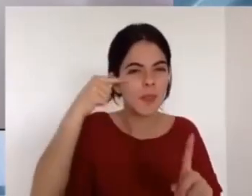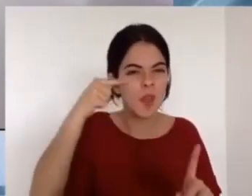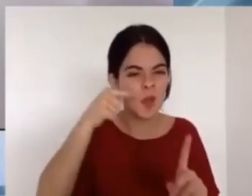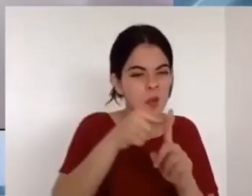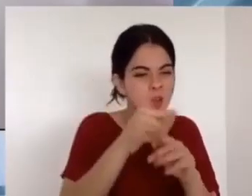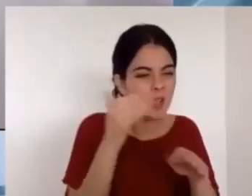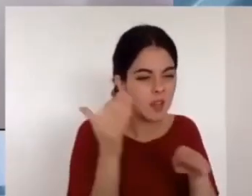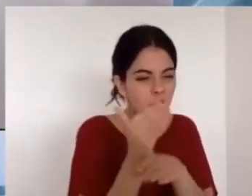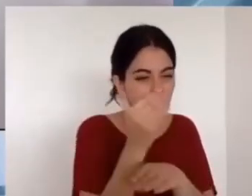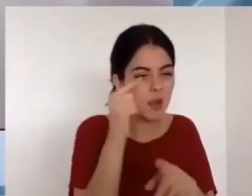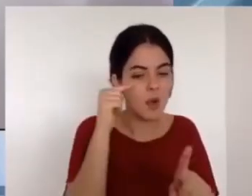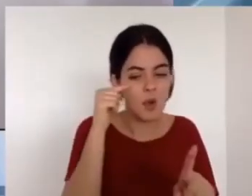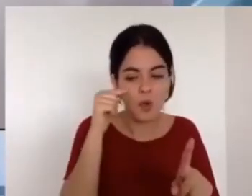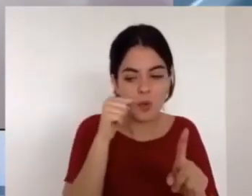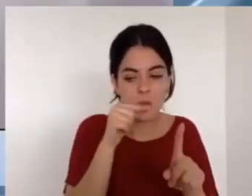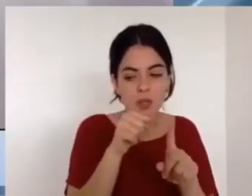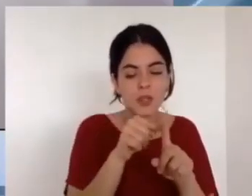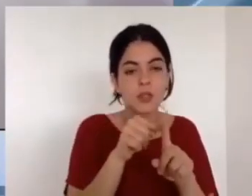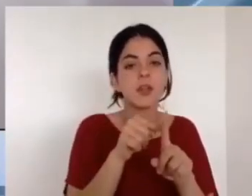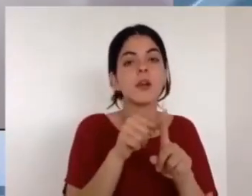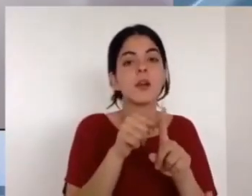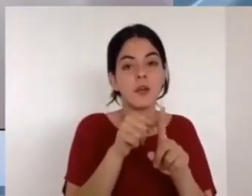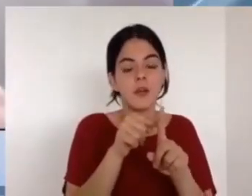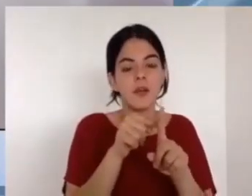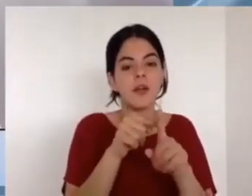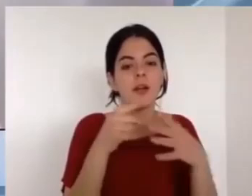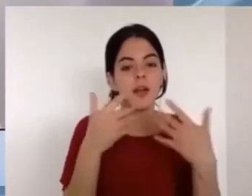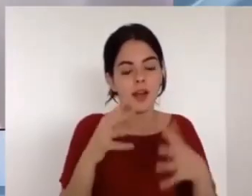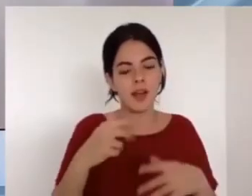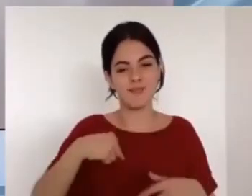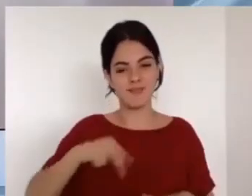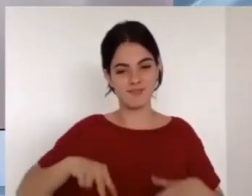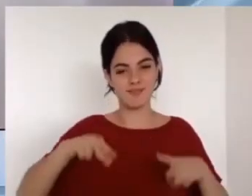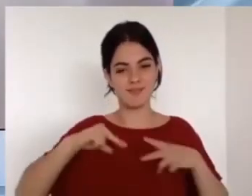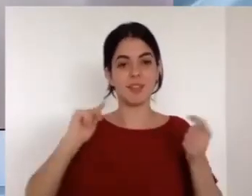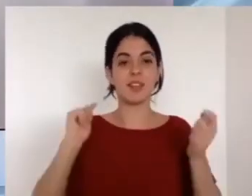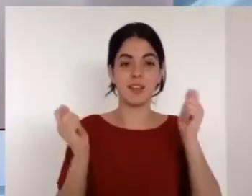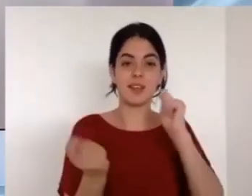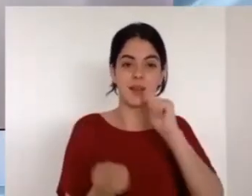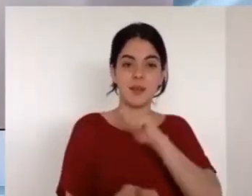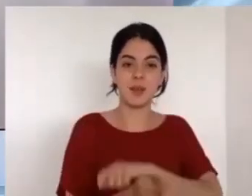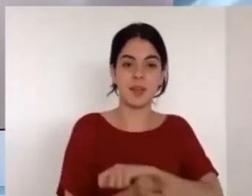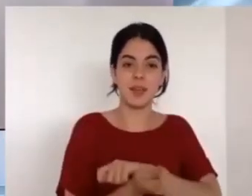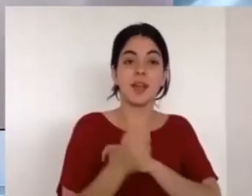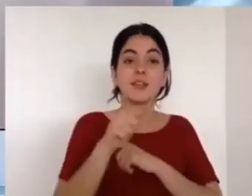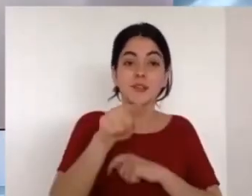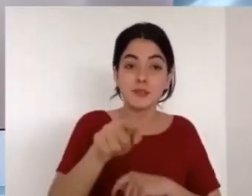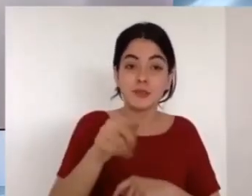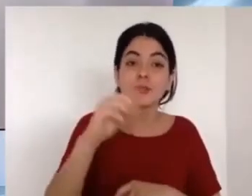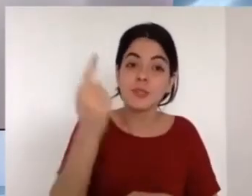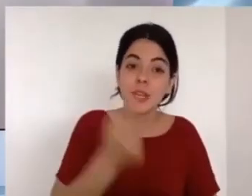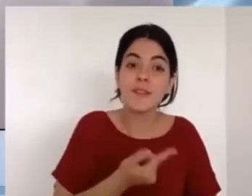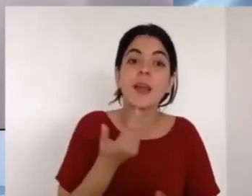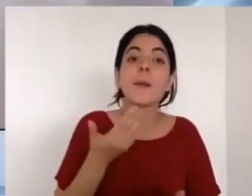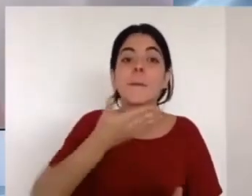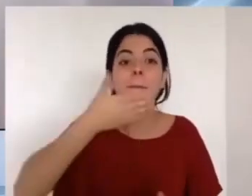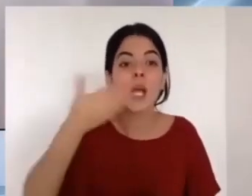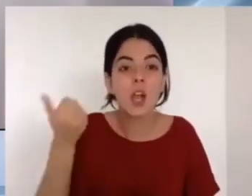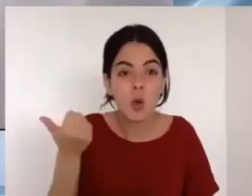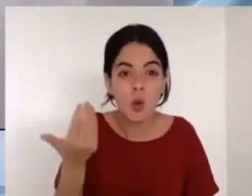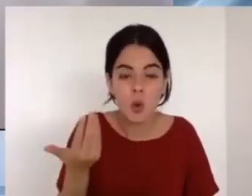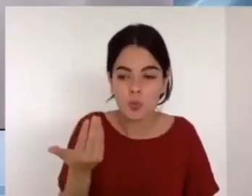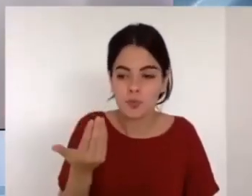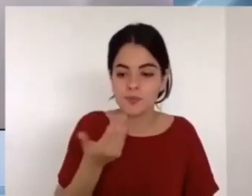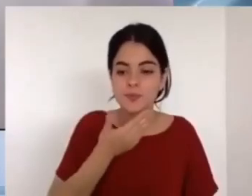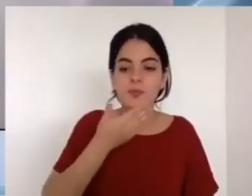pedimos fuerzas para superar la situación que estamos viviendo. Nosotros queremos que